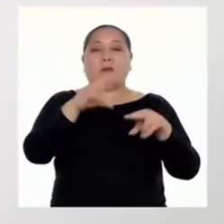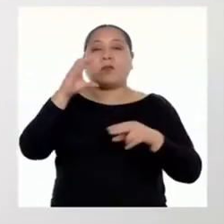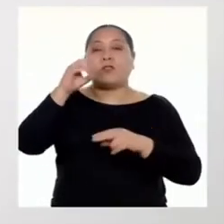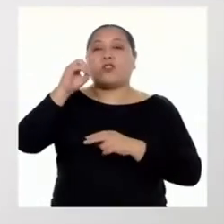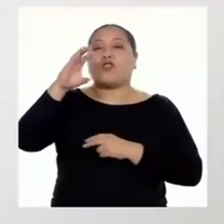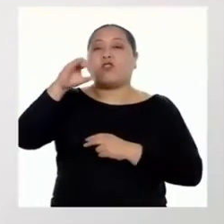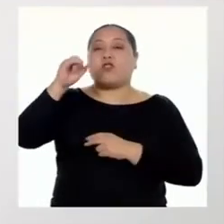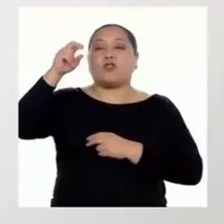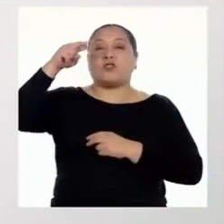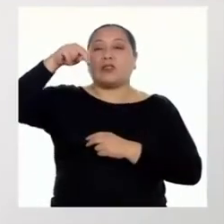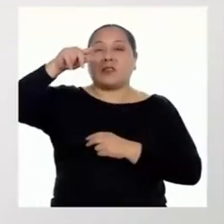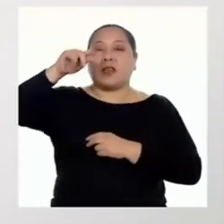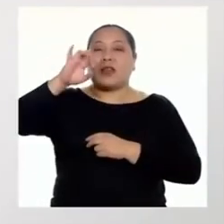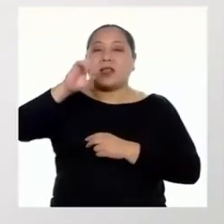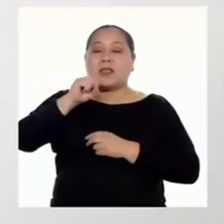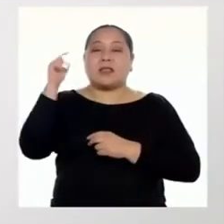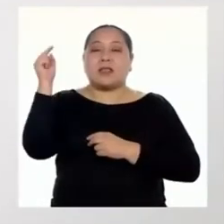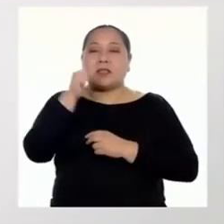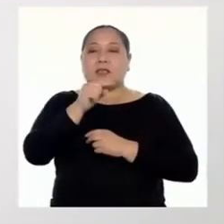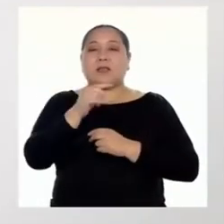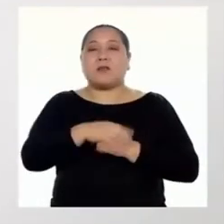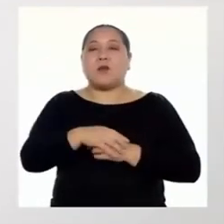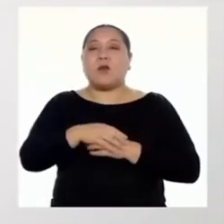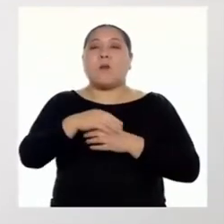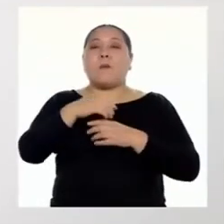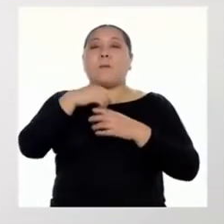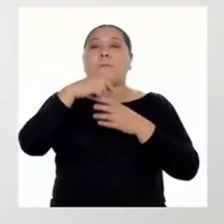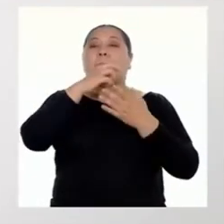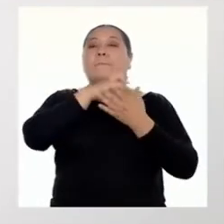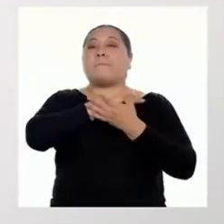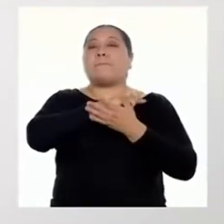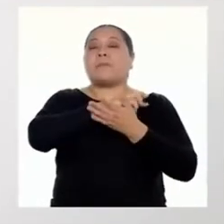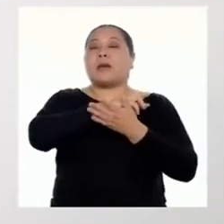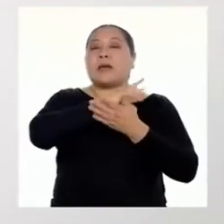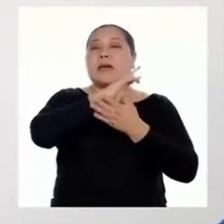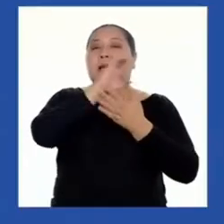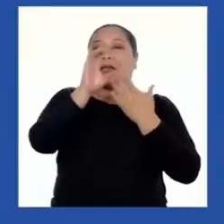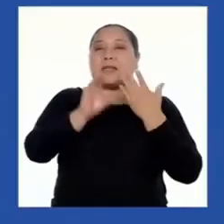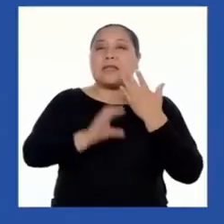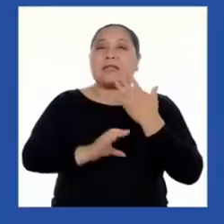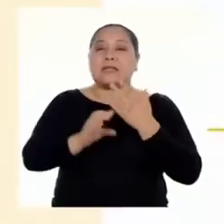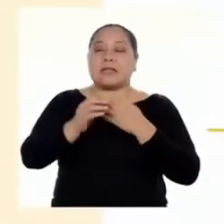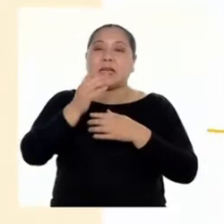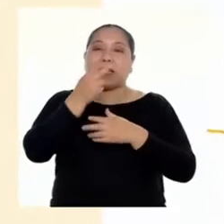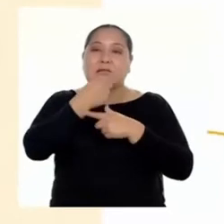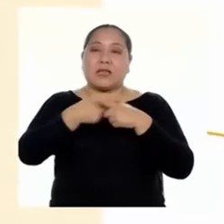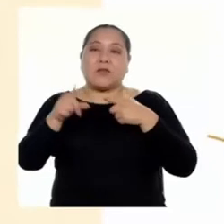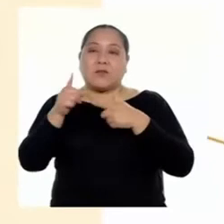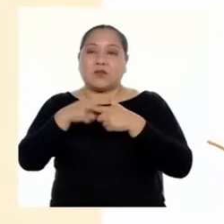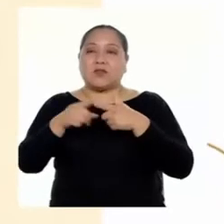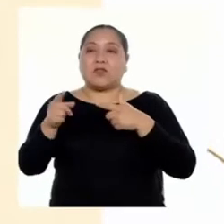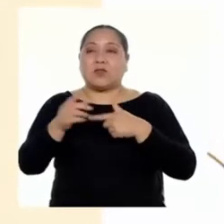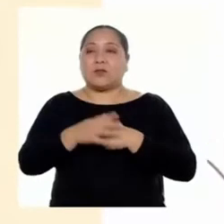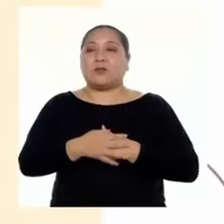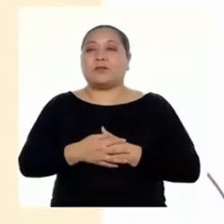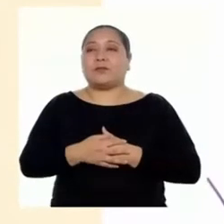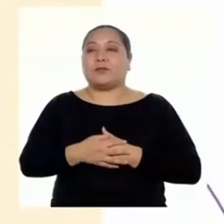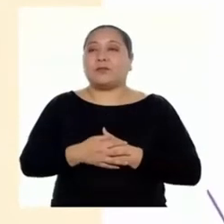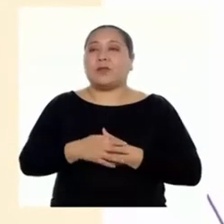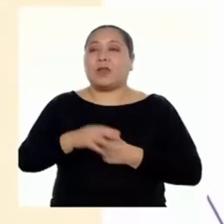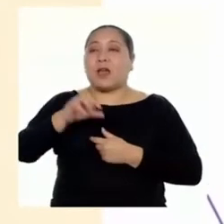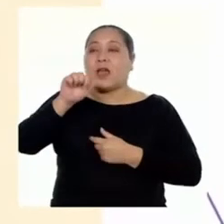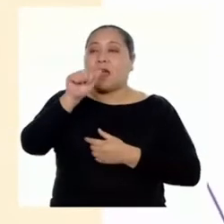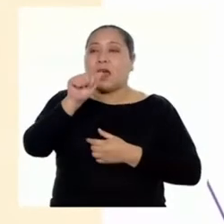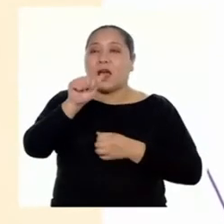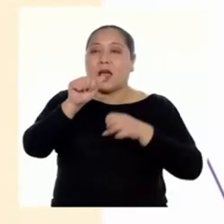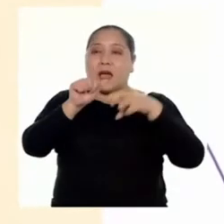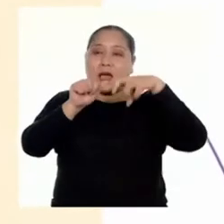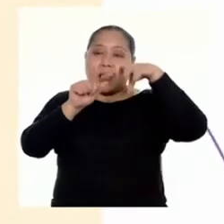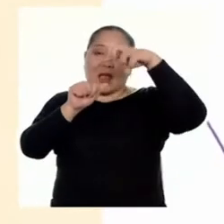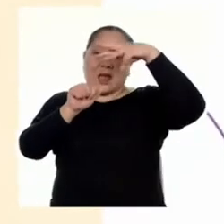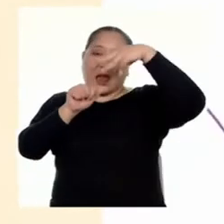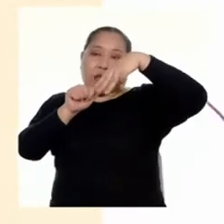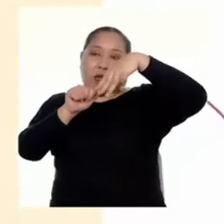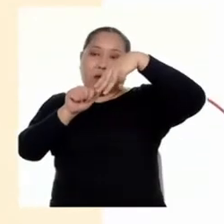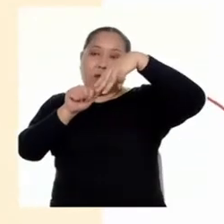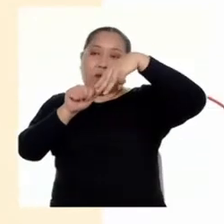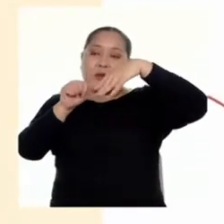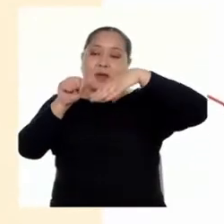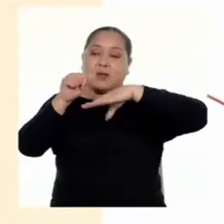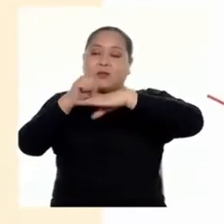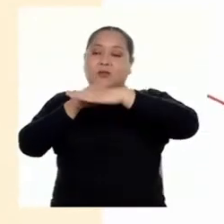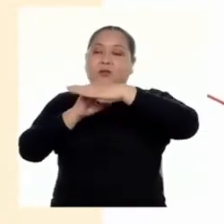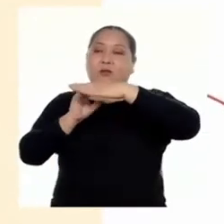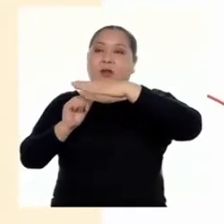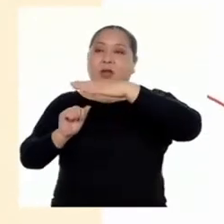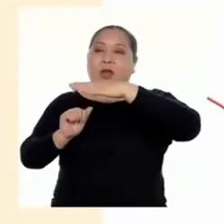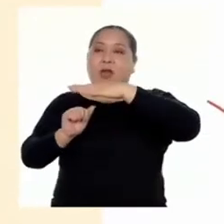cociente para exponentes o propiedades de la división de potencias de igual base. Si A es cualquier número